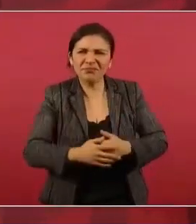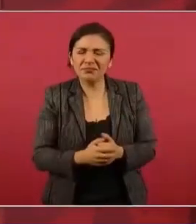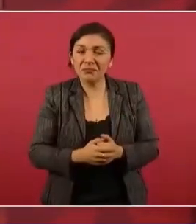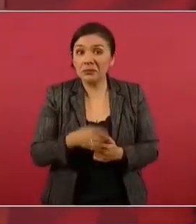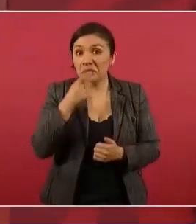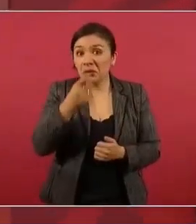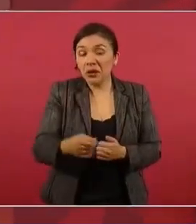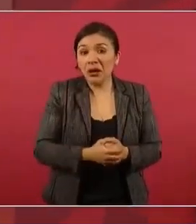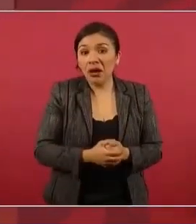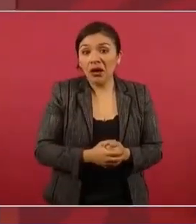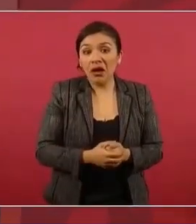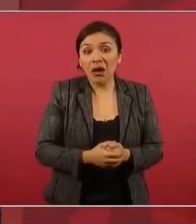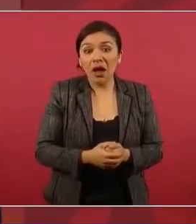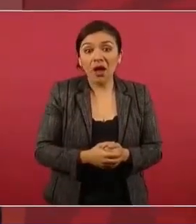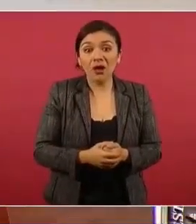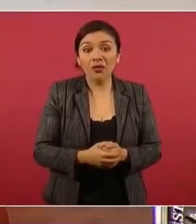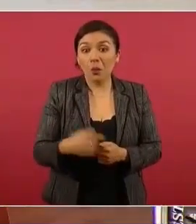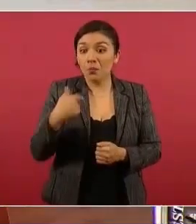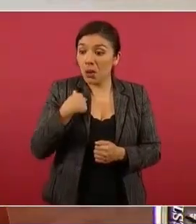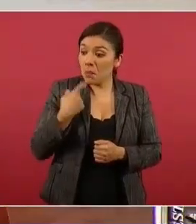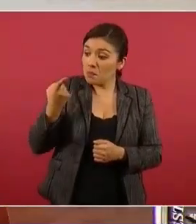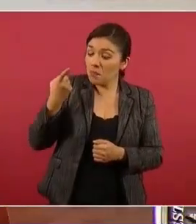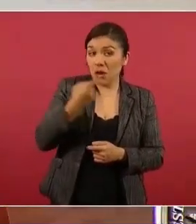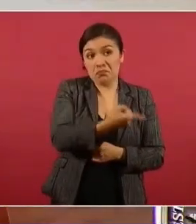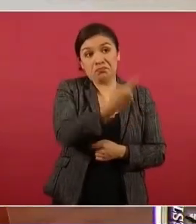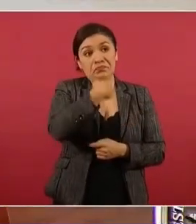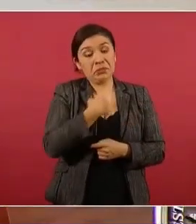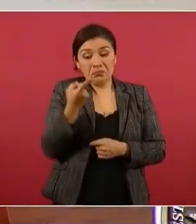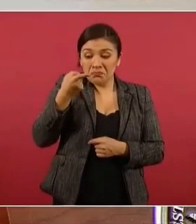ordenan?